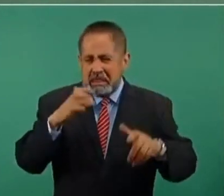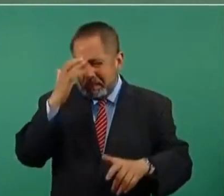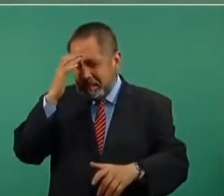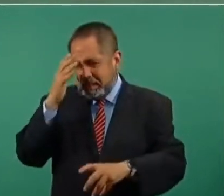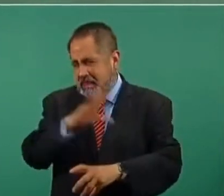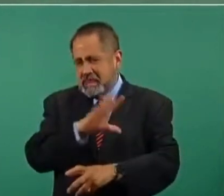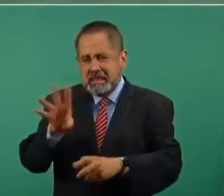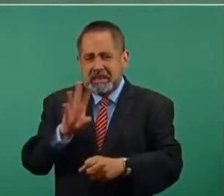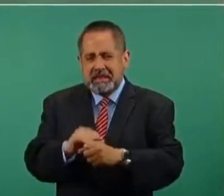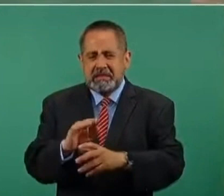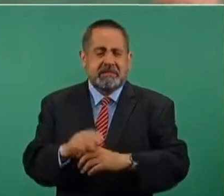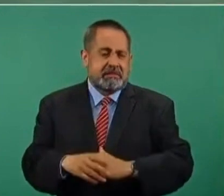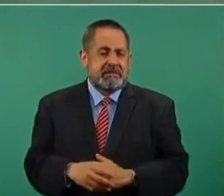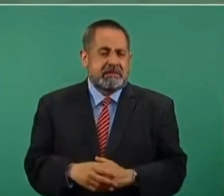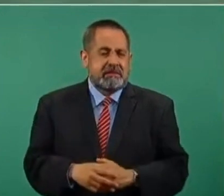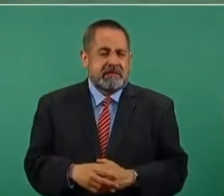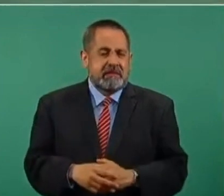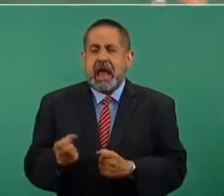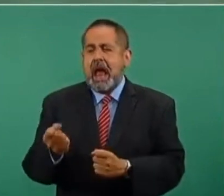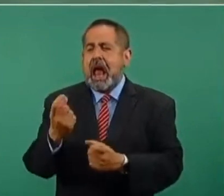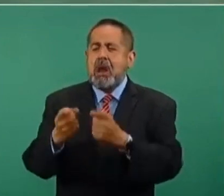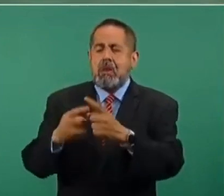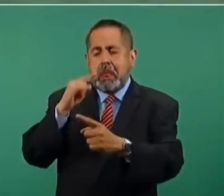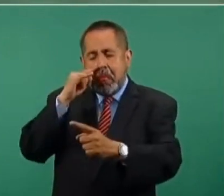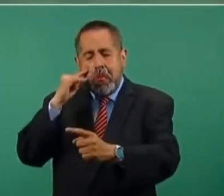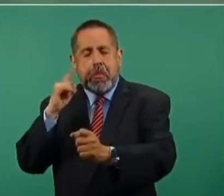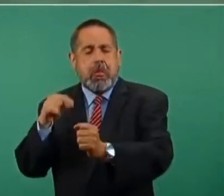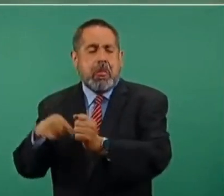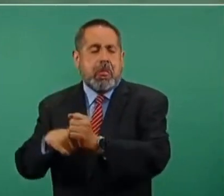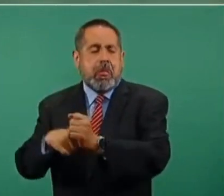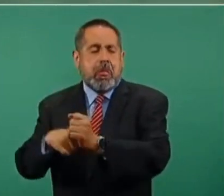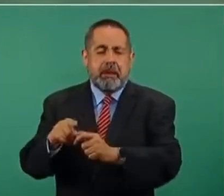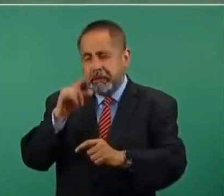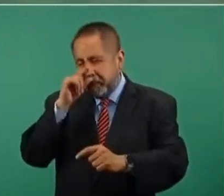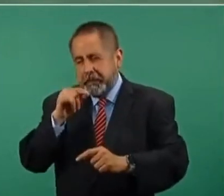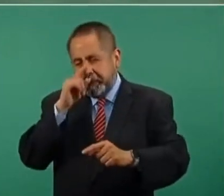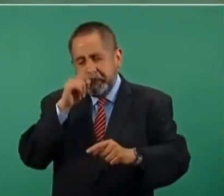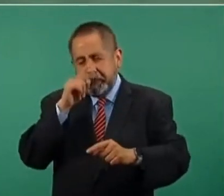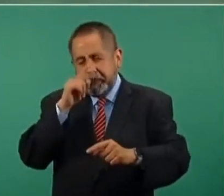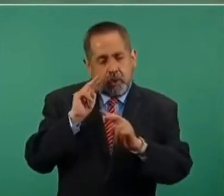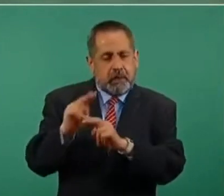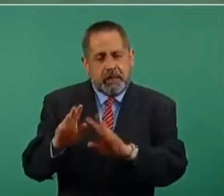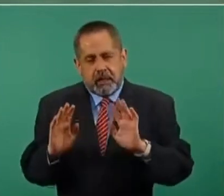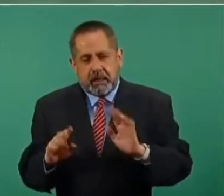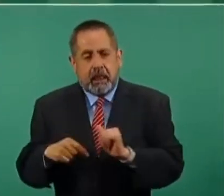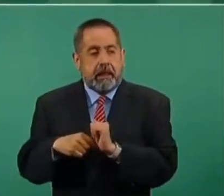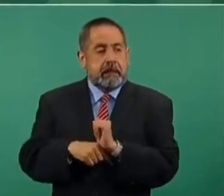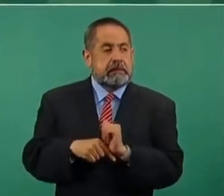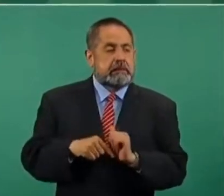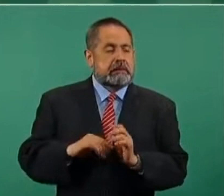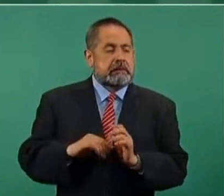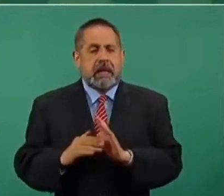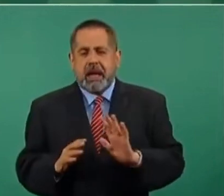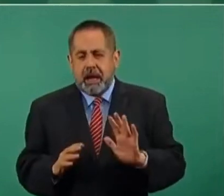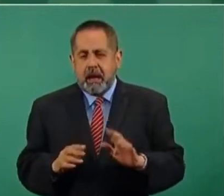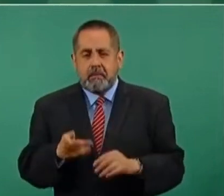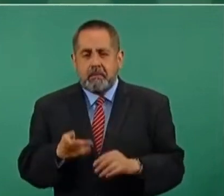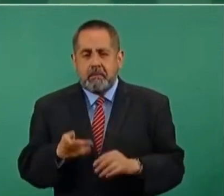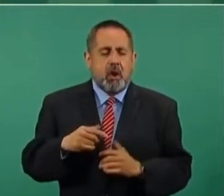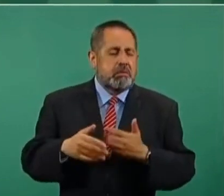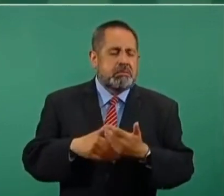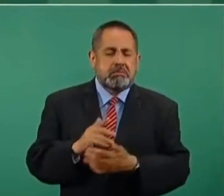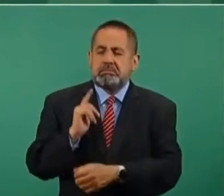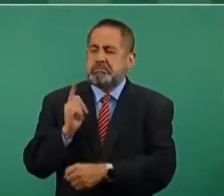Puede ser que algunas cosas se oculten, pero pronto